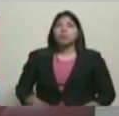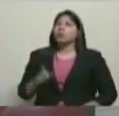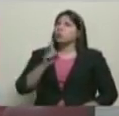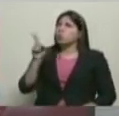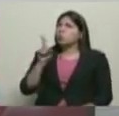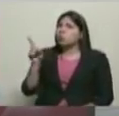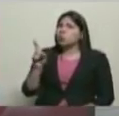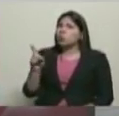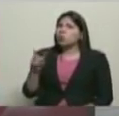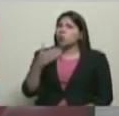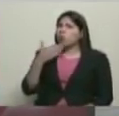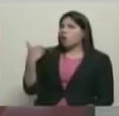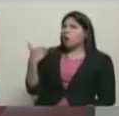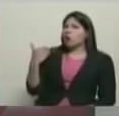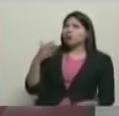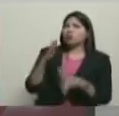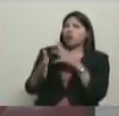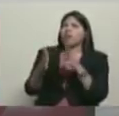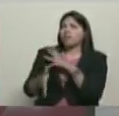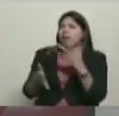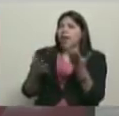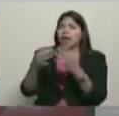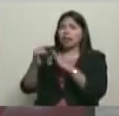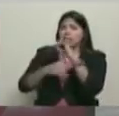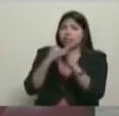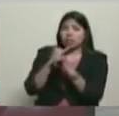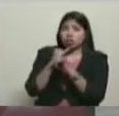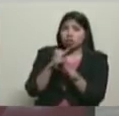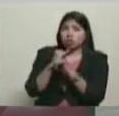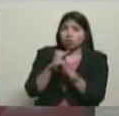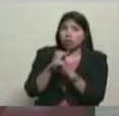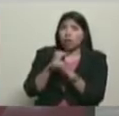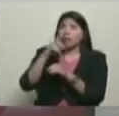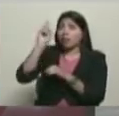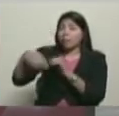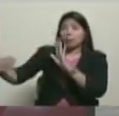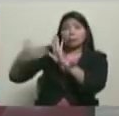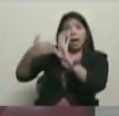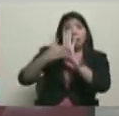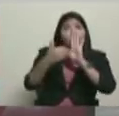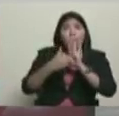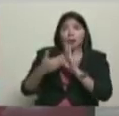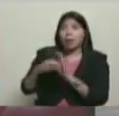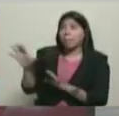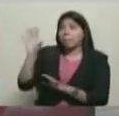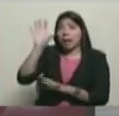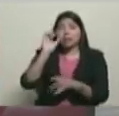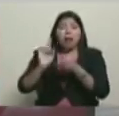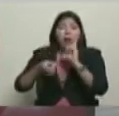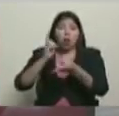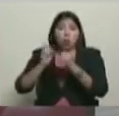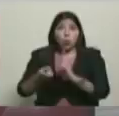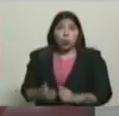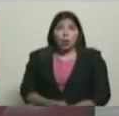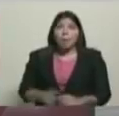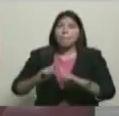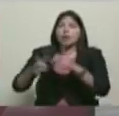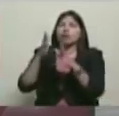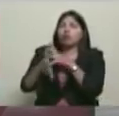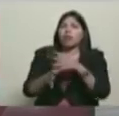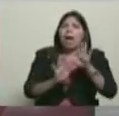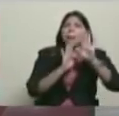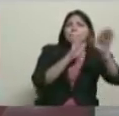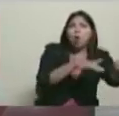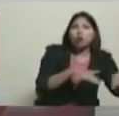área internacional y de los ataques internacionales que ha tenido Venezuela por parte de algunos países. Pero con respecto al respaldo,